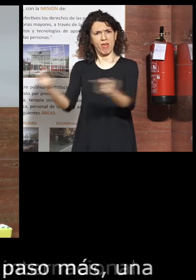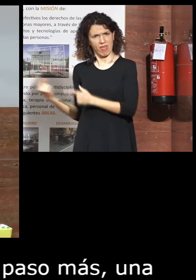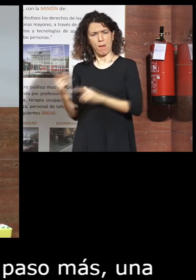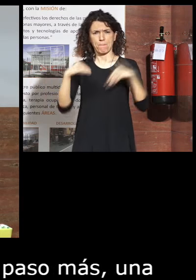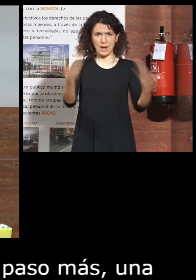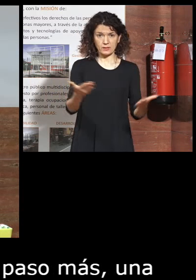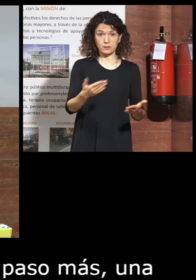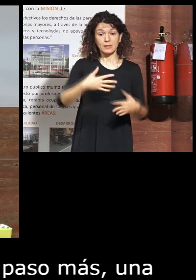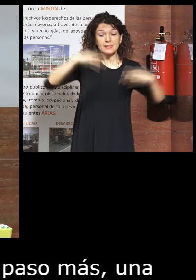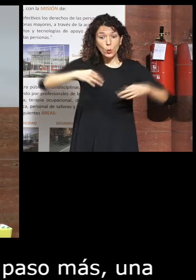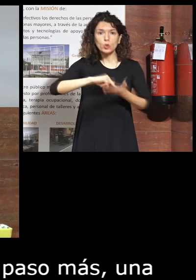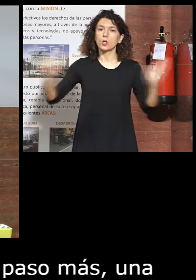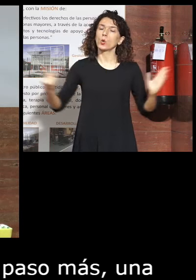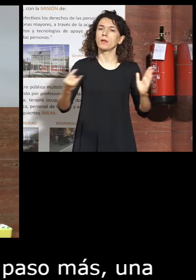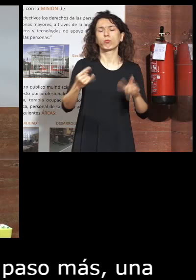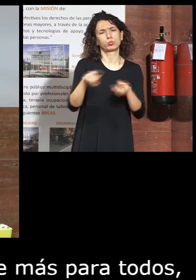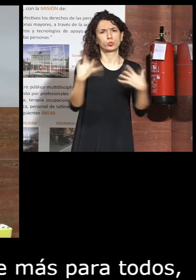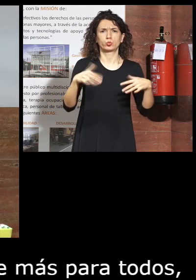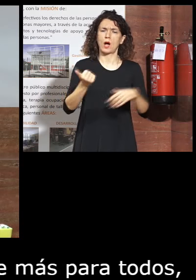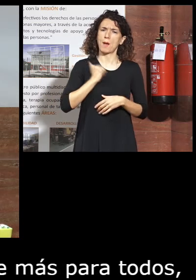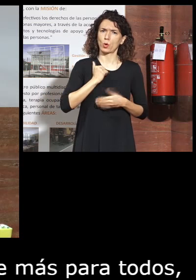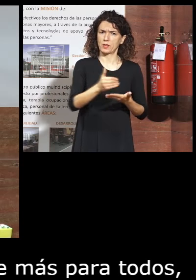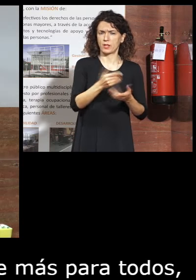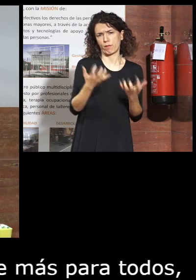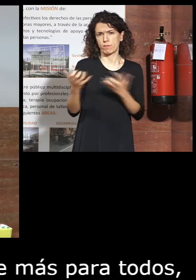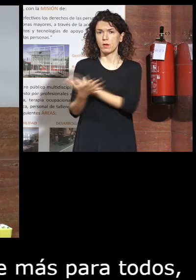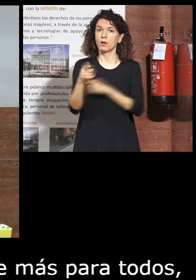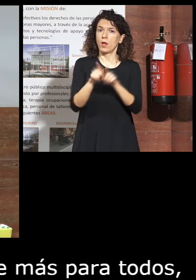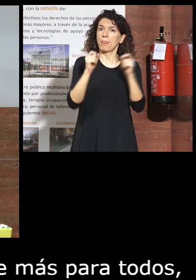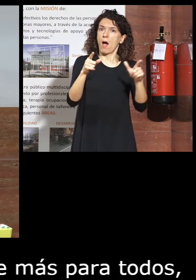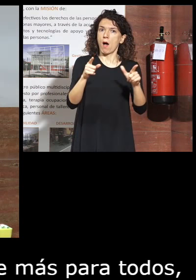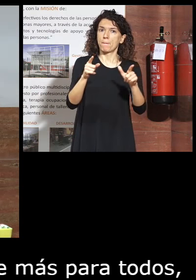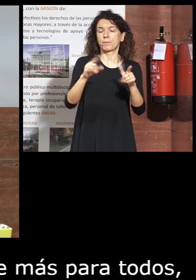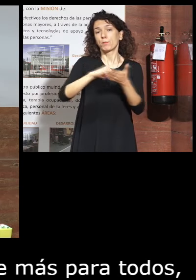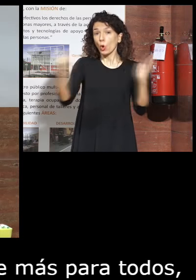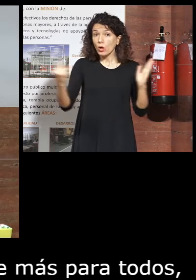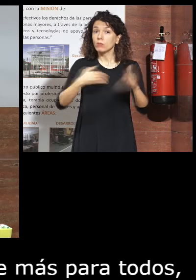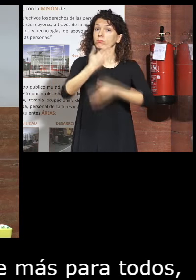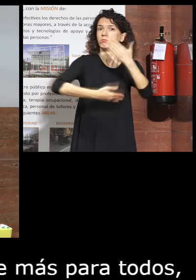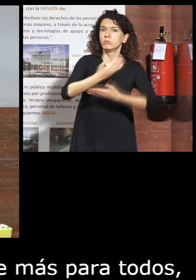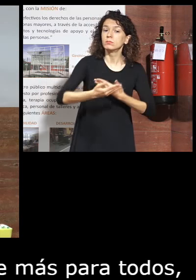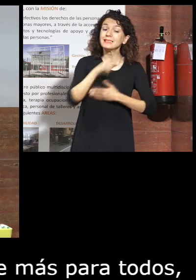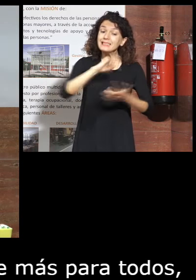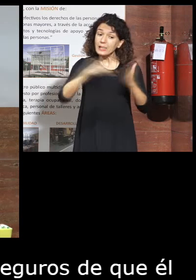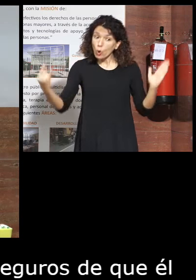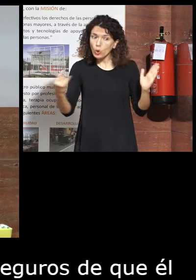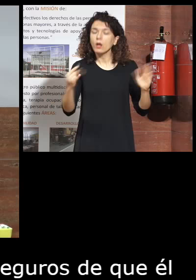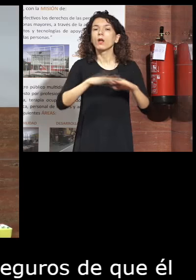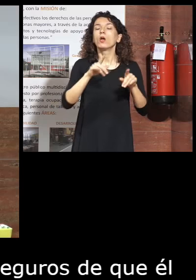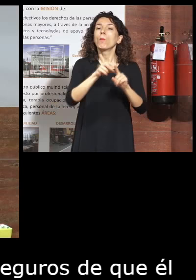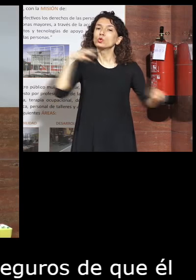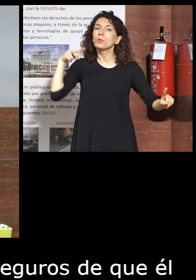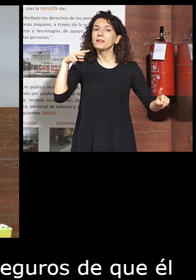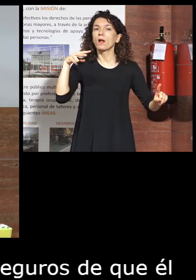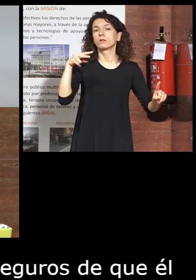Estamos seguros de que la tecnología es un aliado. Un catalizador de progreso siempre que esté diseñada, construida y puesta en marcha desde un